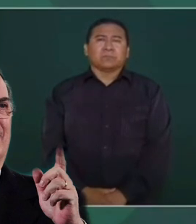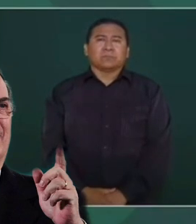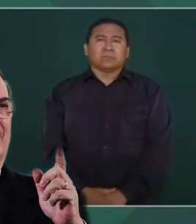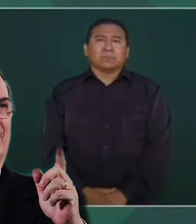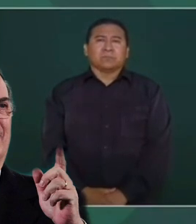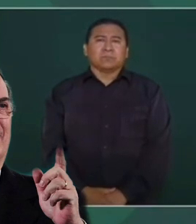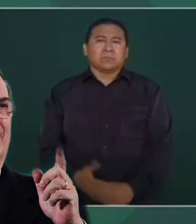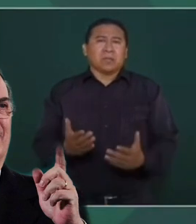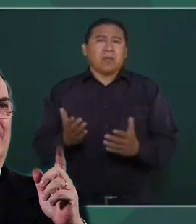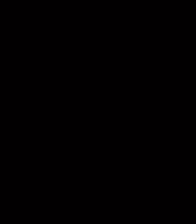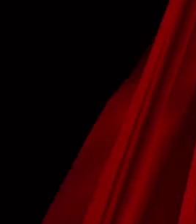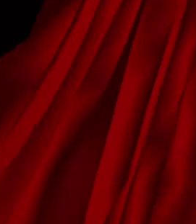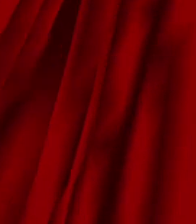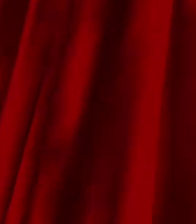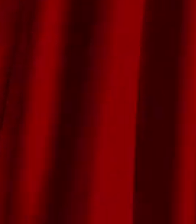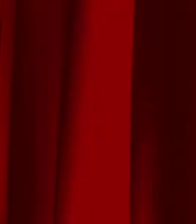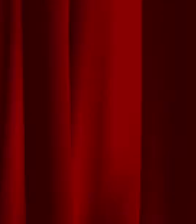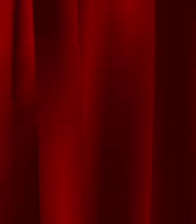es en el bloque conservador.